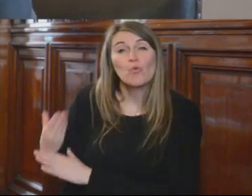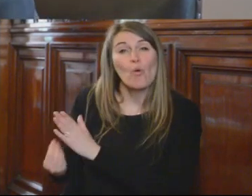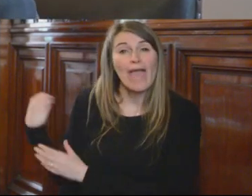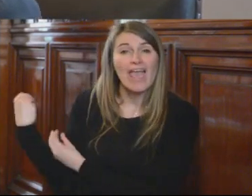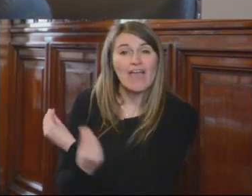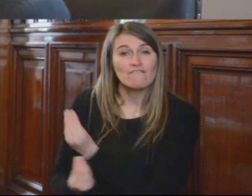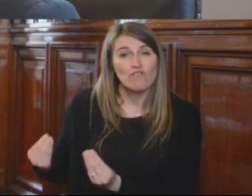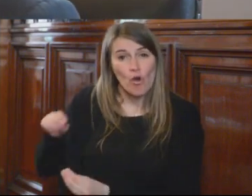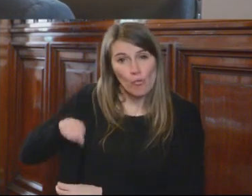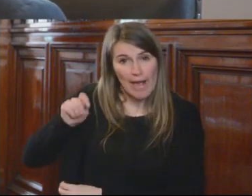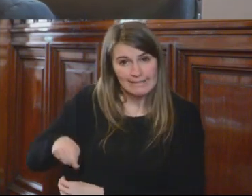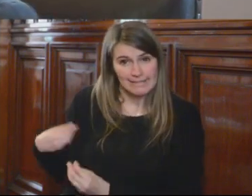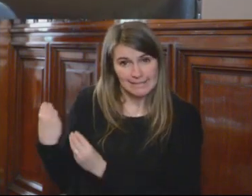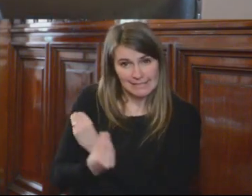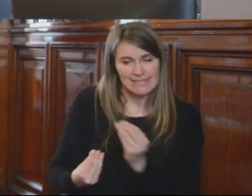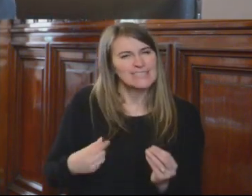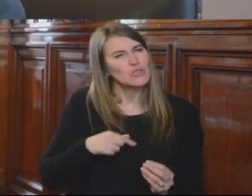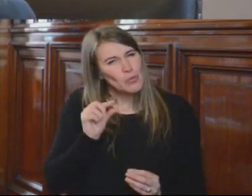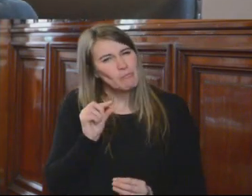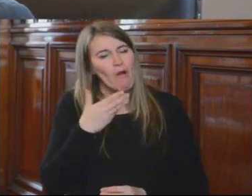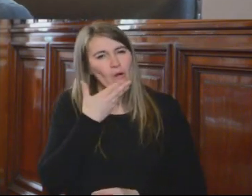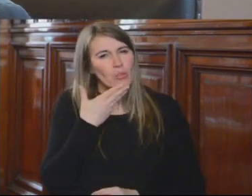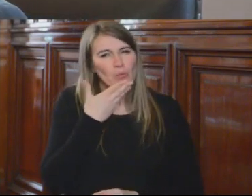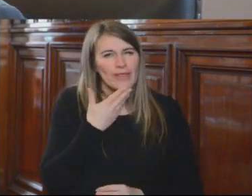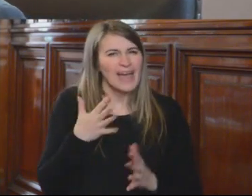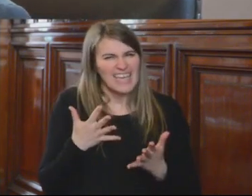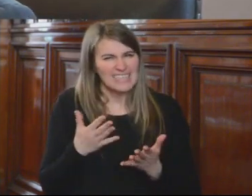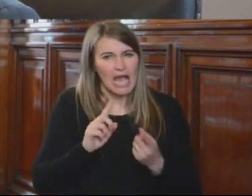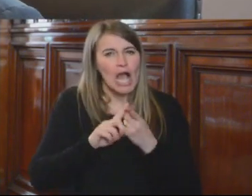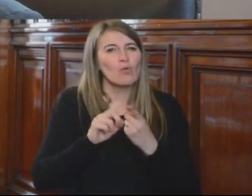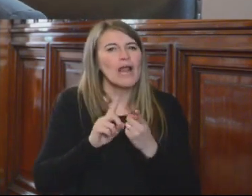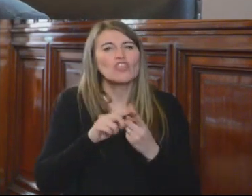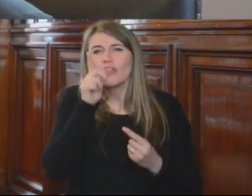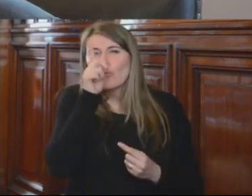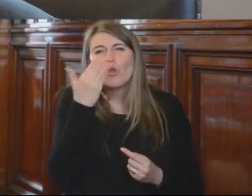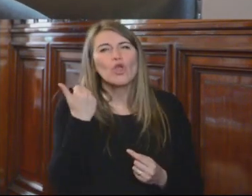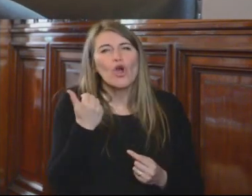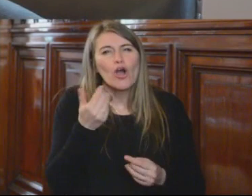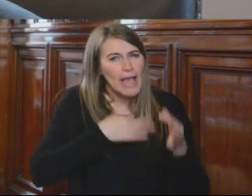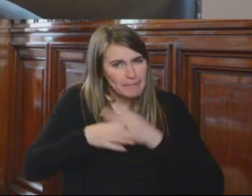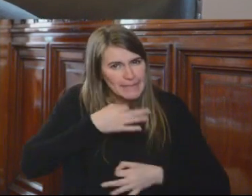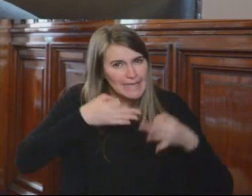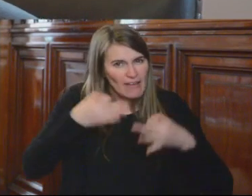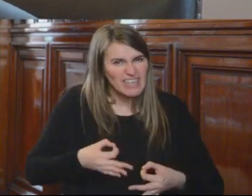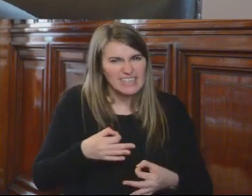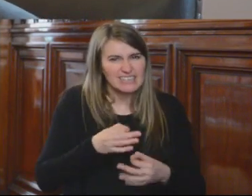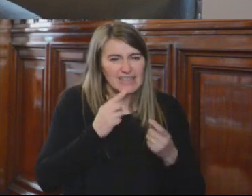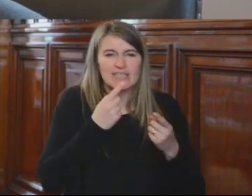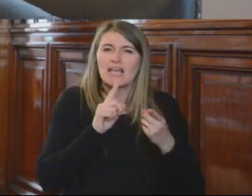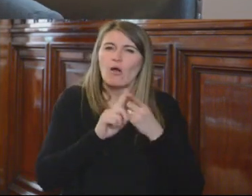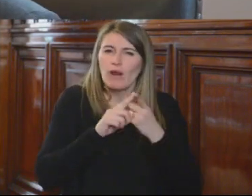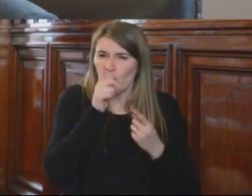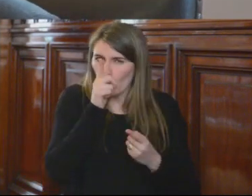preguntaría ambas partes, porque no sé a qué se refiere ese acuerdo de julio, ¿verdad? Es una consulta.